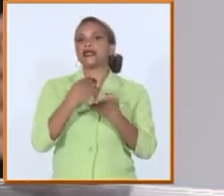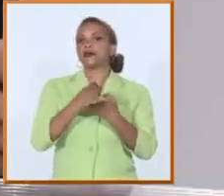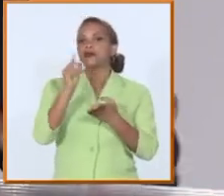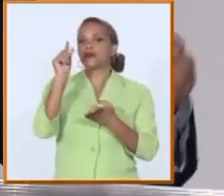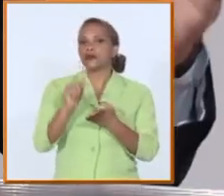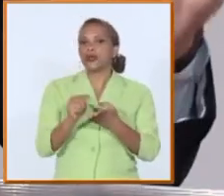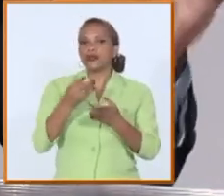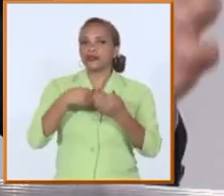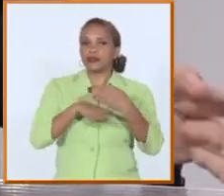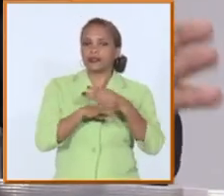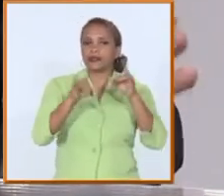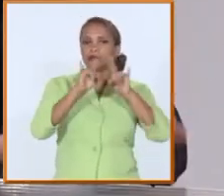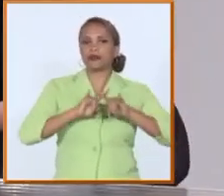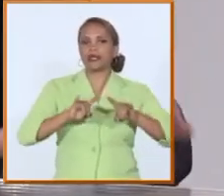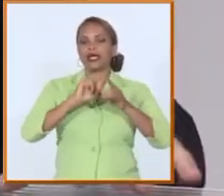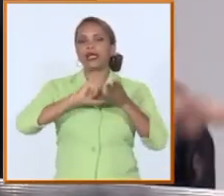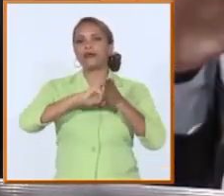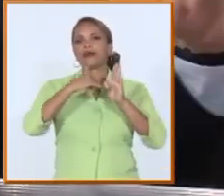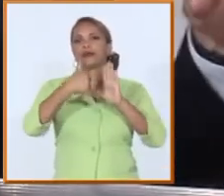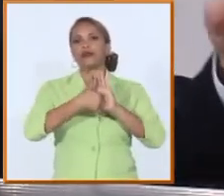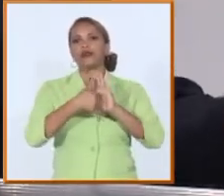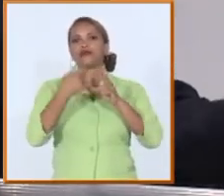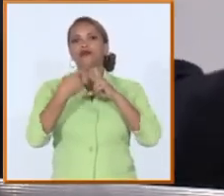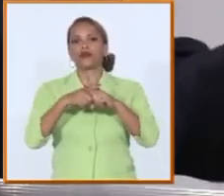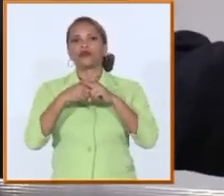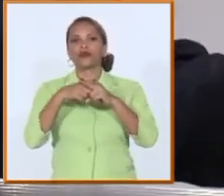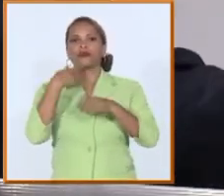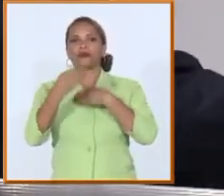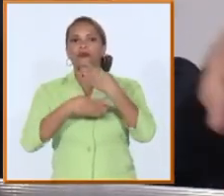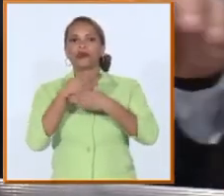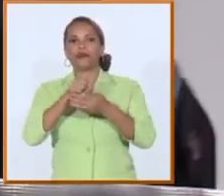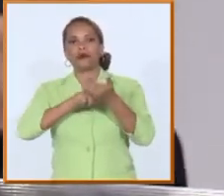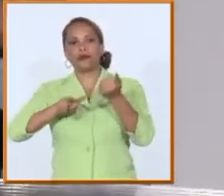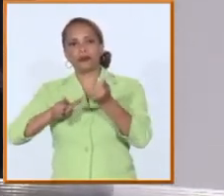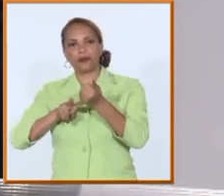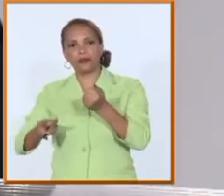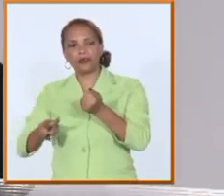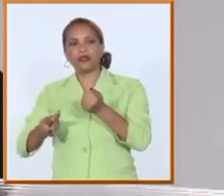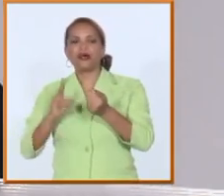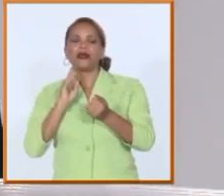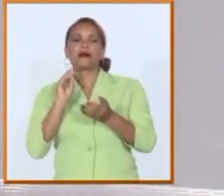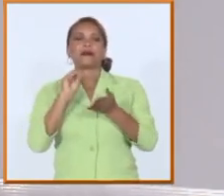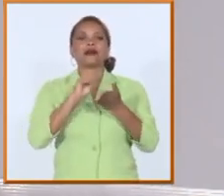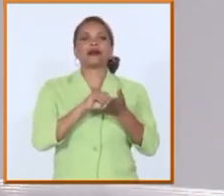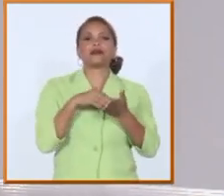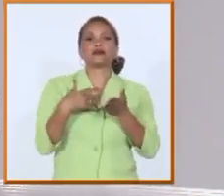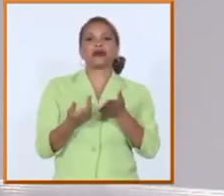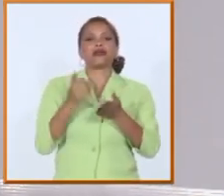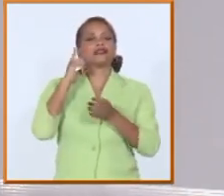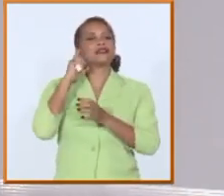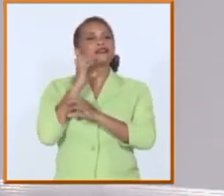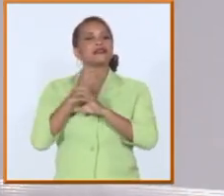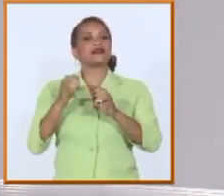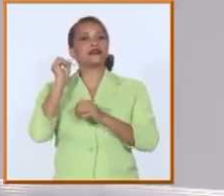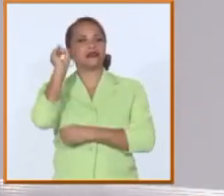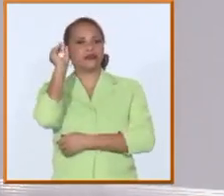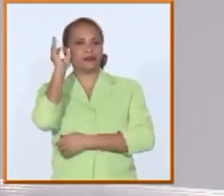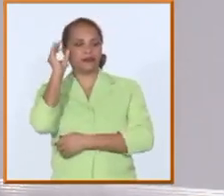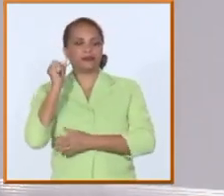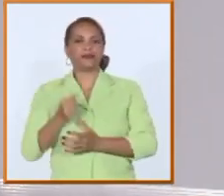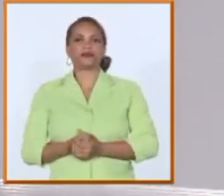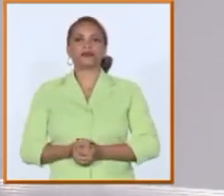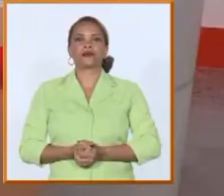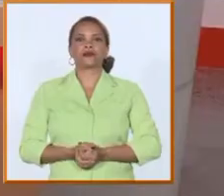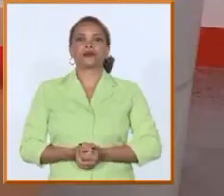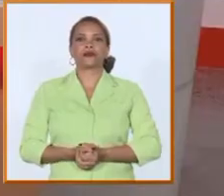en la ejecución de proyectos y la solución de problemáticas locales aplicando la ciencia y la innovación por solo ponerte además